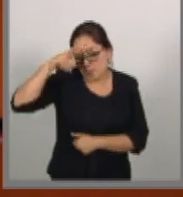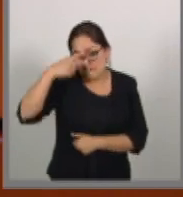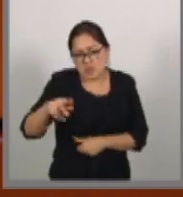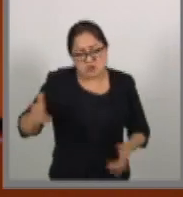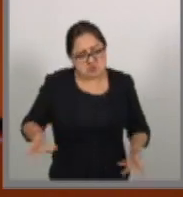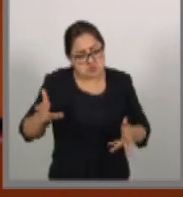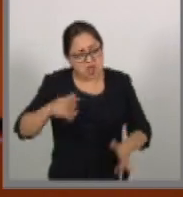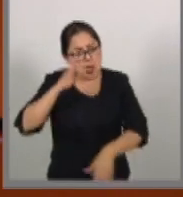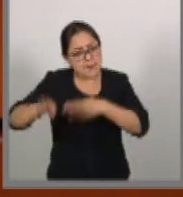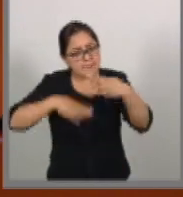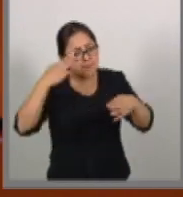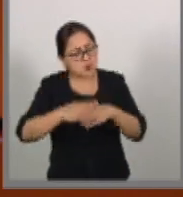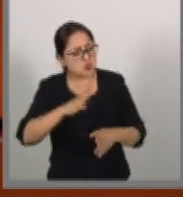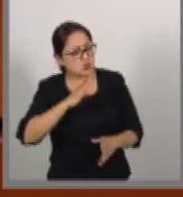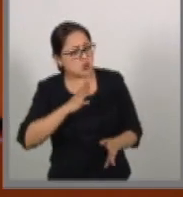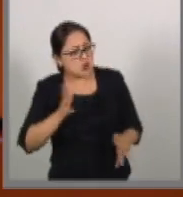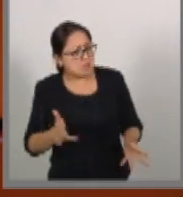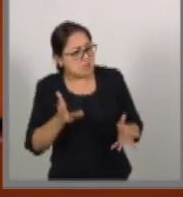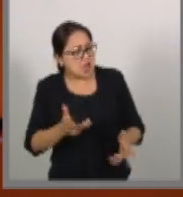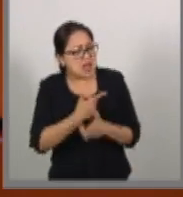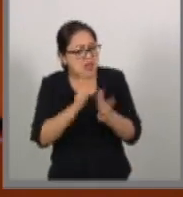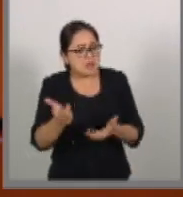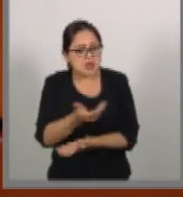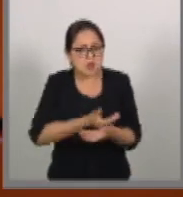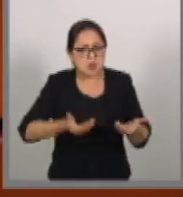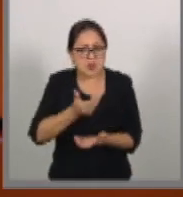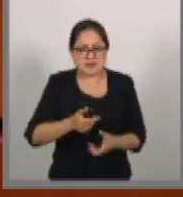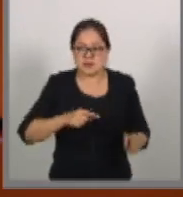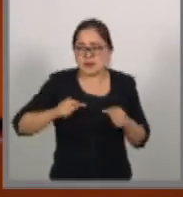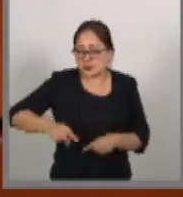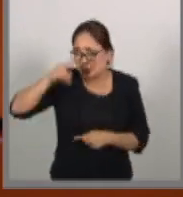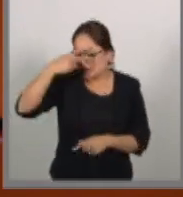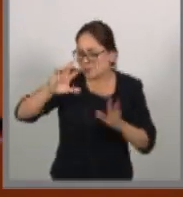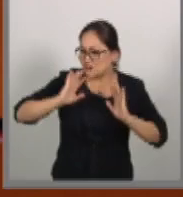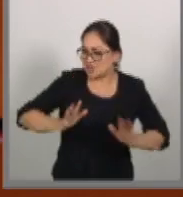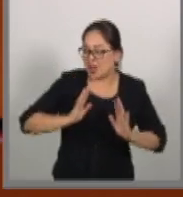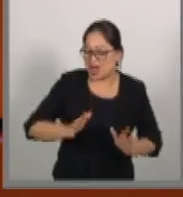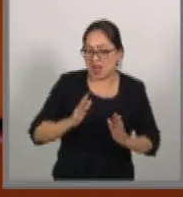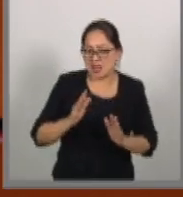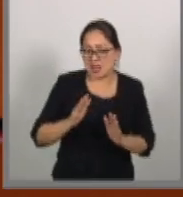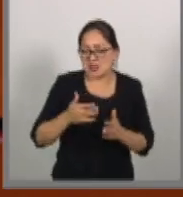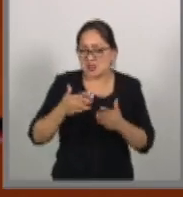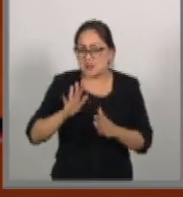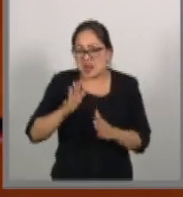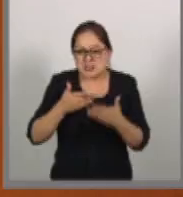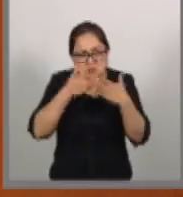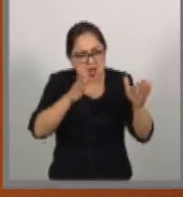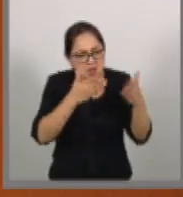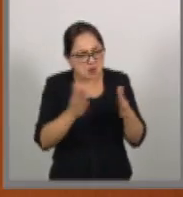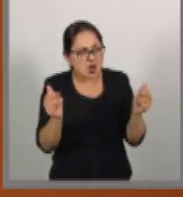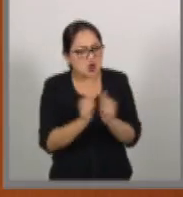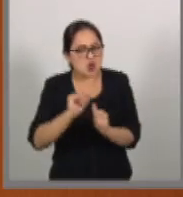comercio en el mundo, como si México no fuera ya una economía de las más abiertas del mundo?